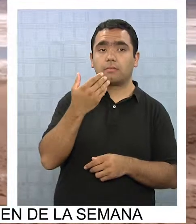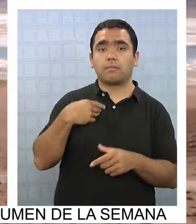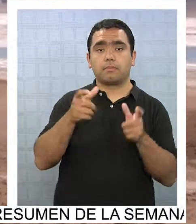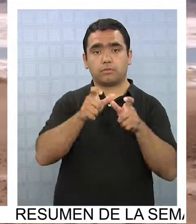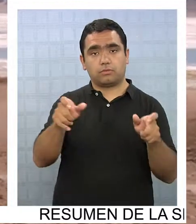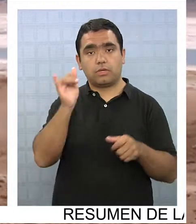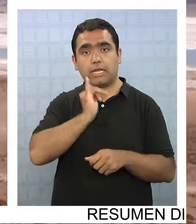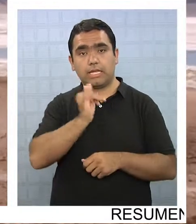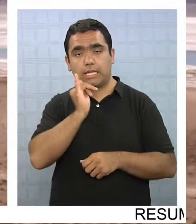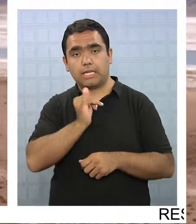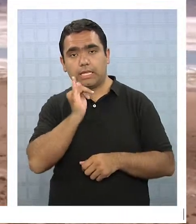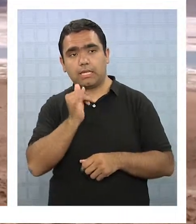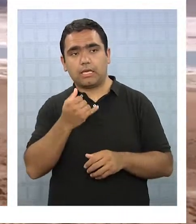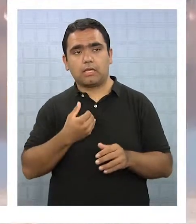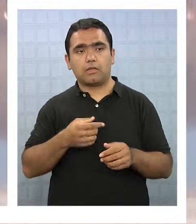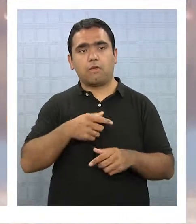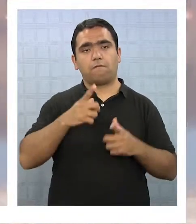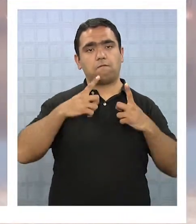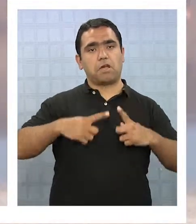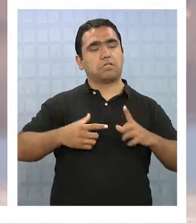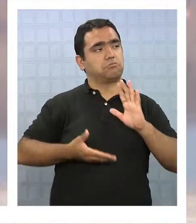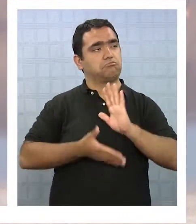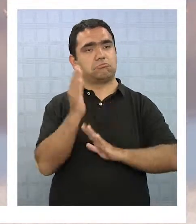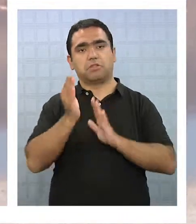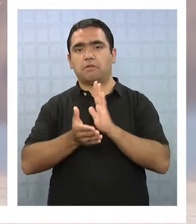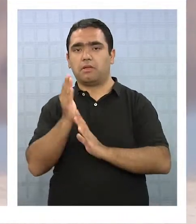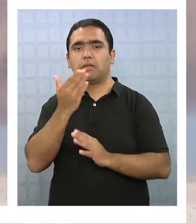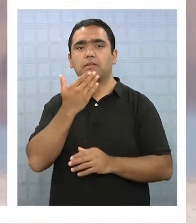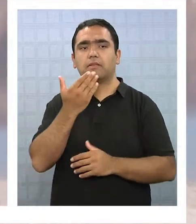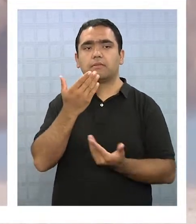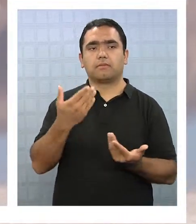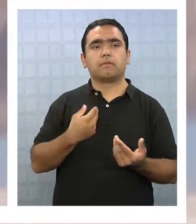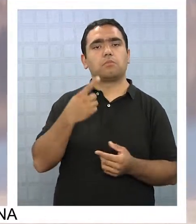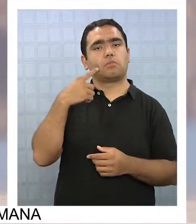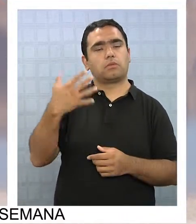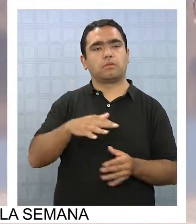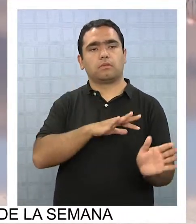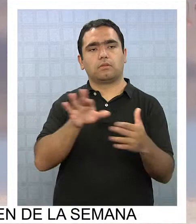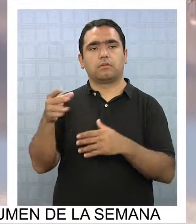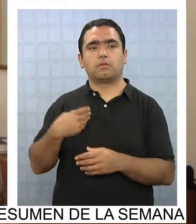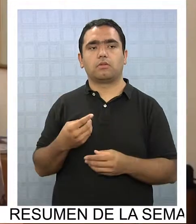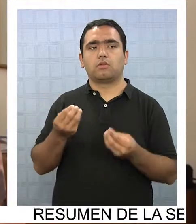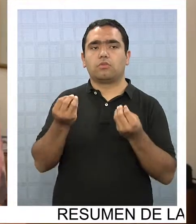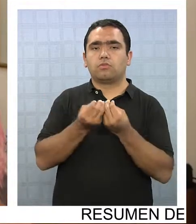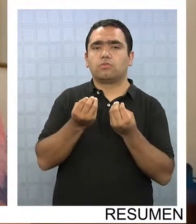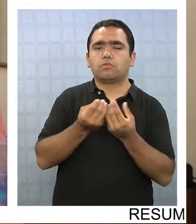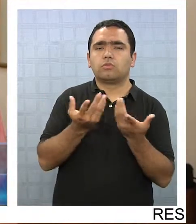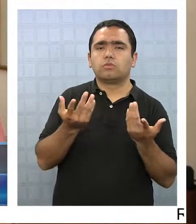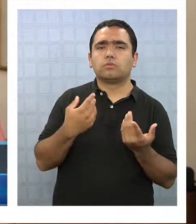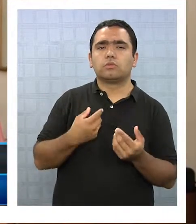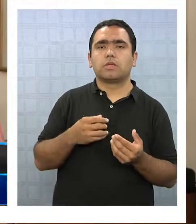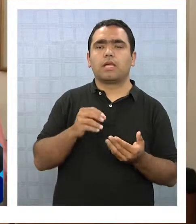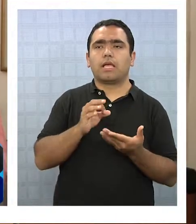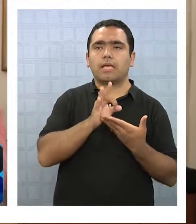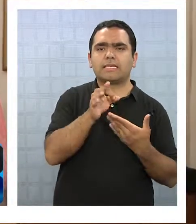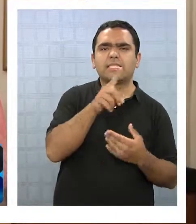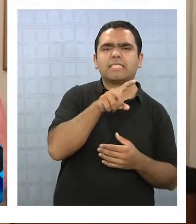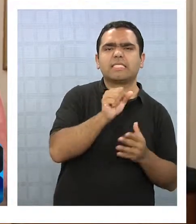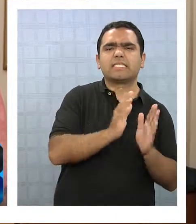iquiqueños en periodos vacacionales, donde también crece la demanda. Tienen más demanda son San Andrés,